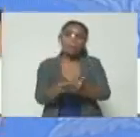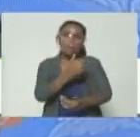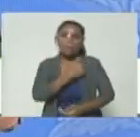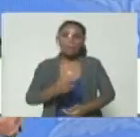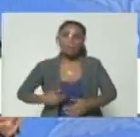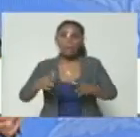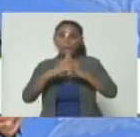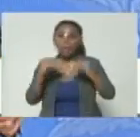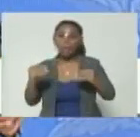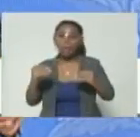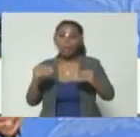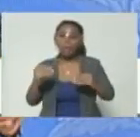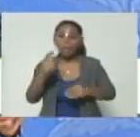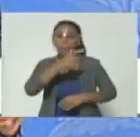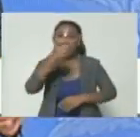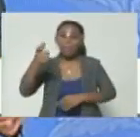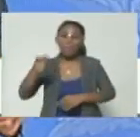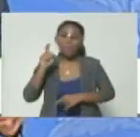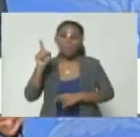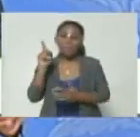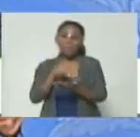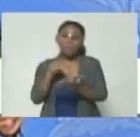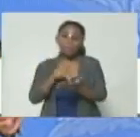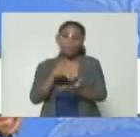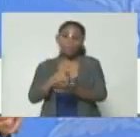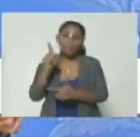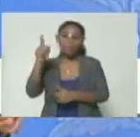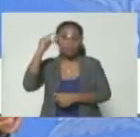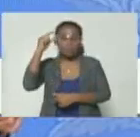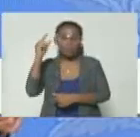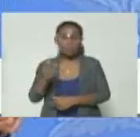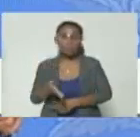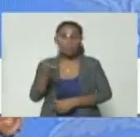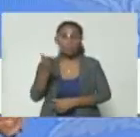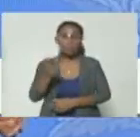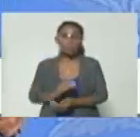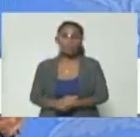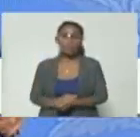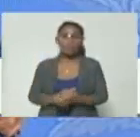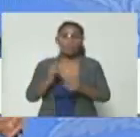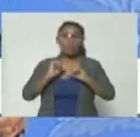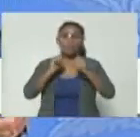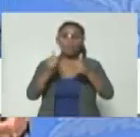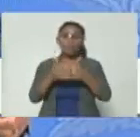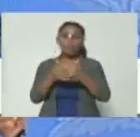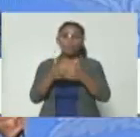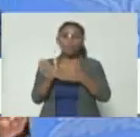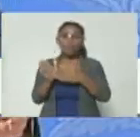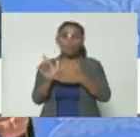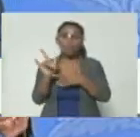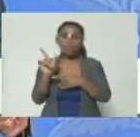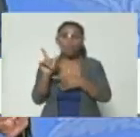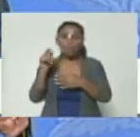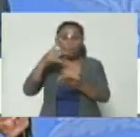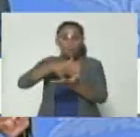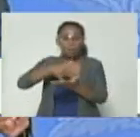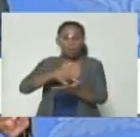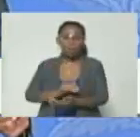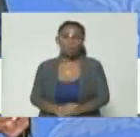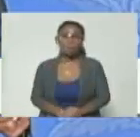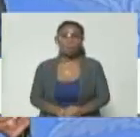todos los dignatarios que se encontraban allí en la inauguración del monumento a Carabobo